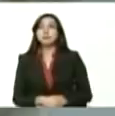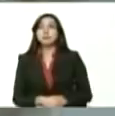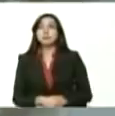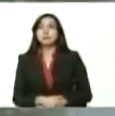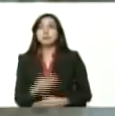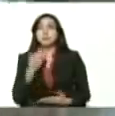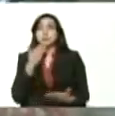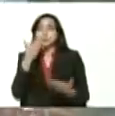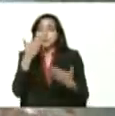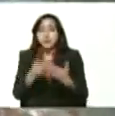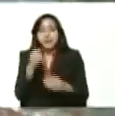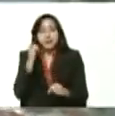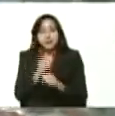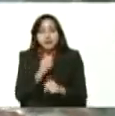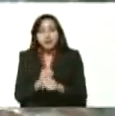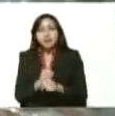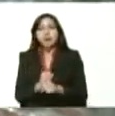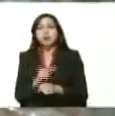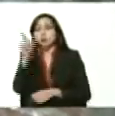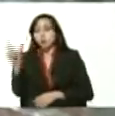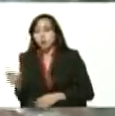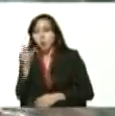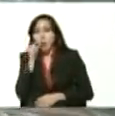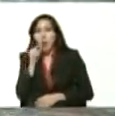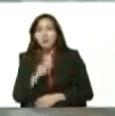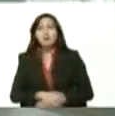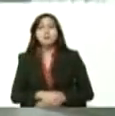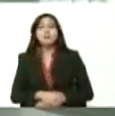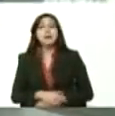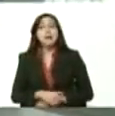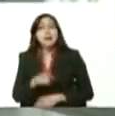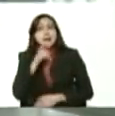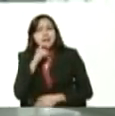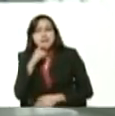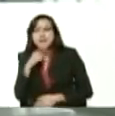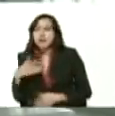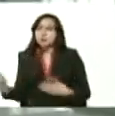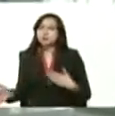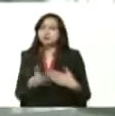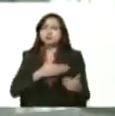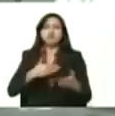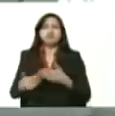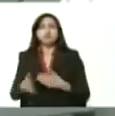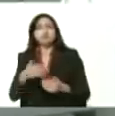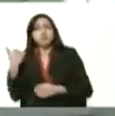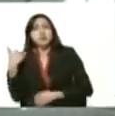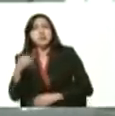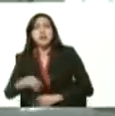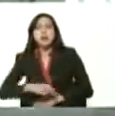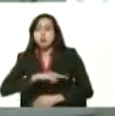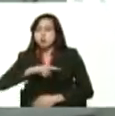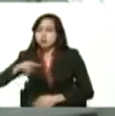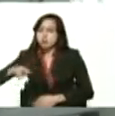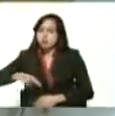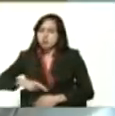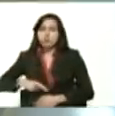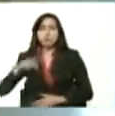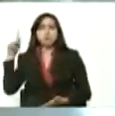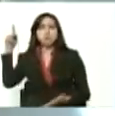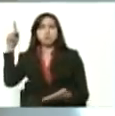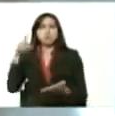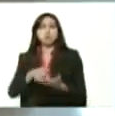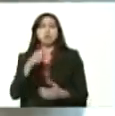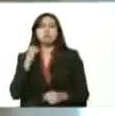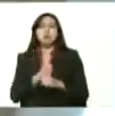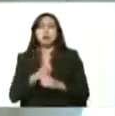productivo de los trabajadores presidente a pesar de las complejidades a pesar de las dificultades aquí estamos trabajando